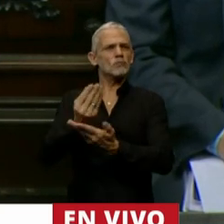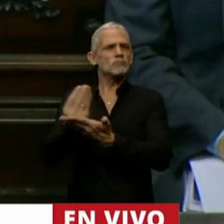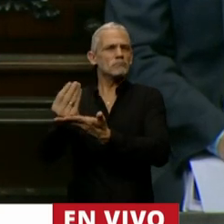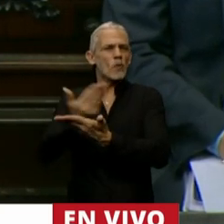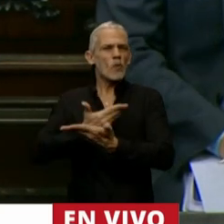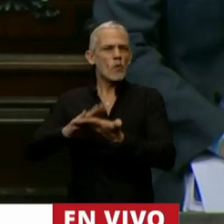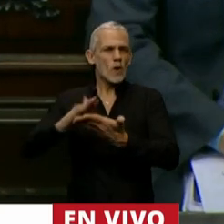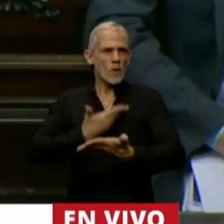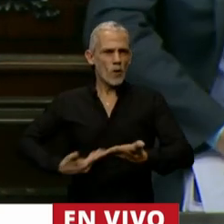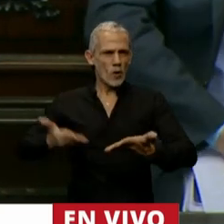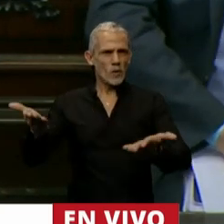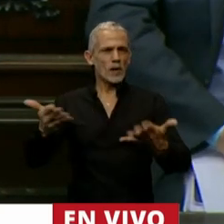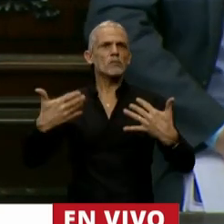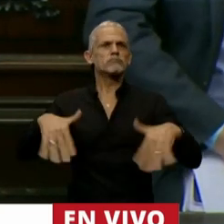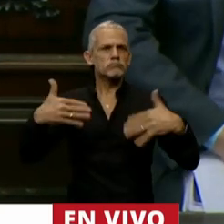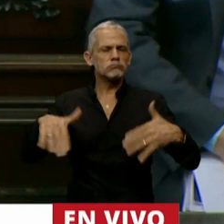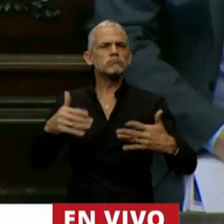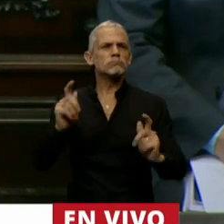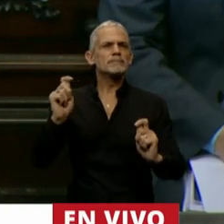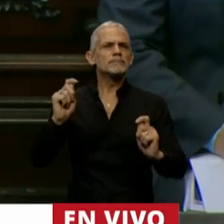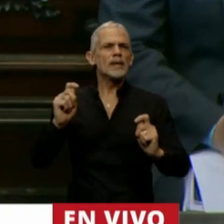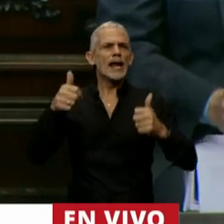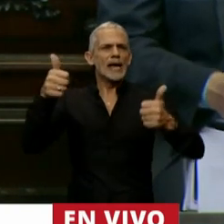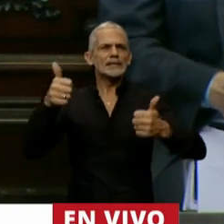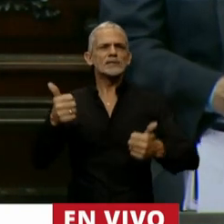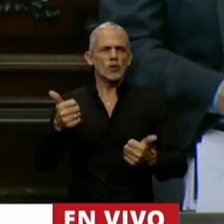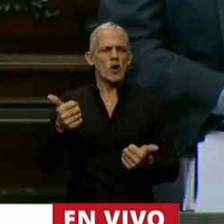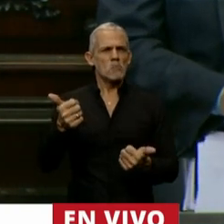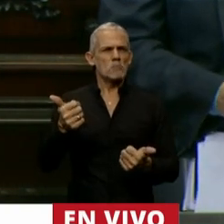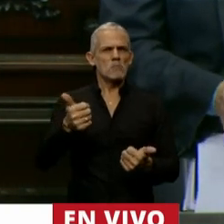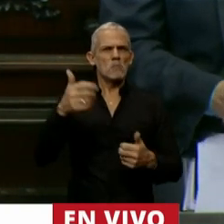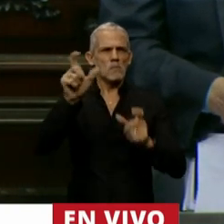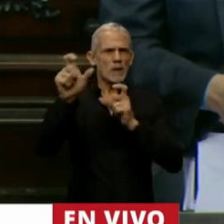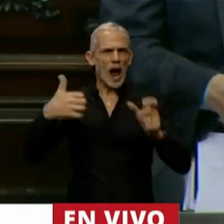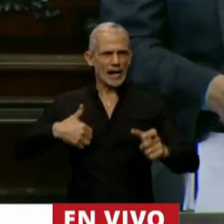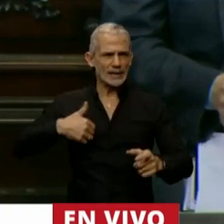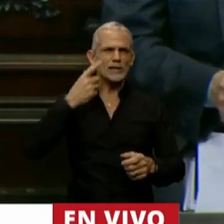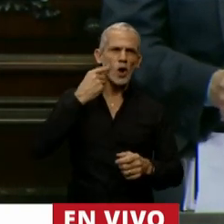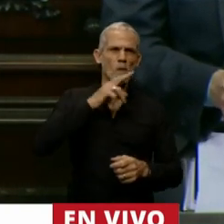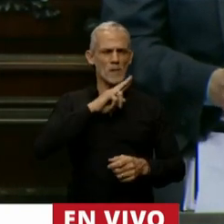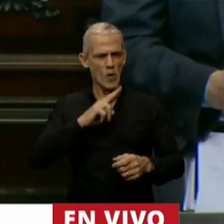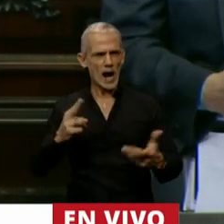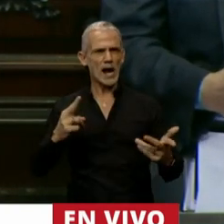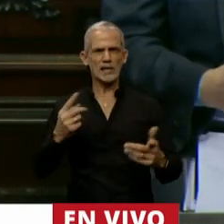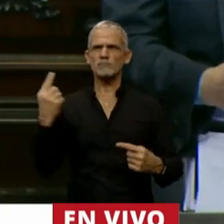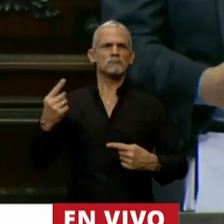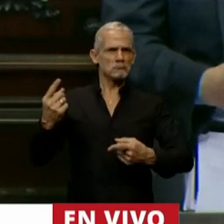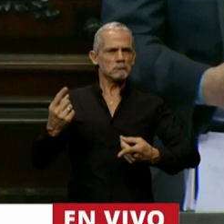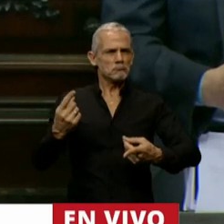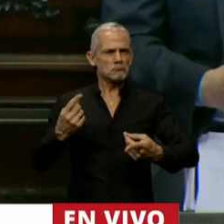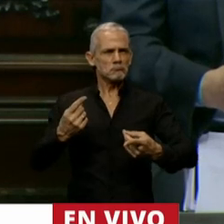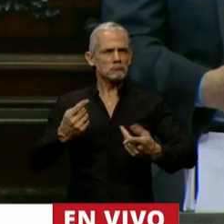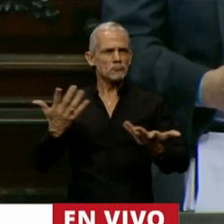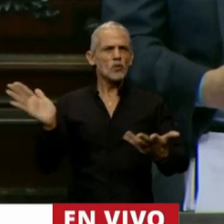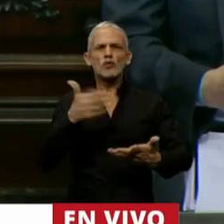de los argentinos, de las argentinas, de los dirigentes políticos, de las